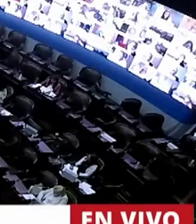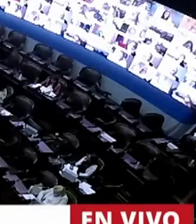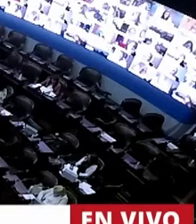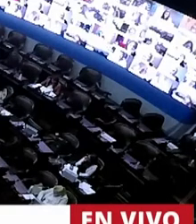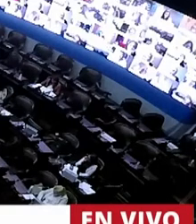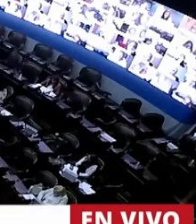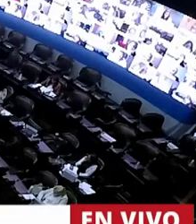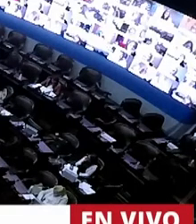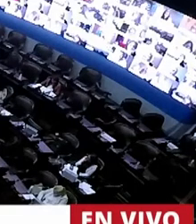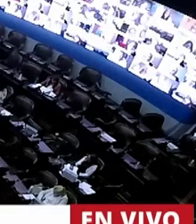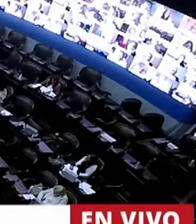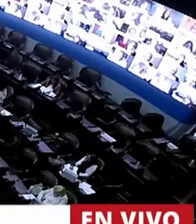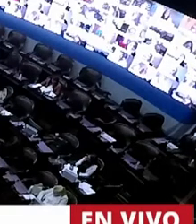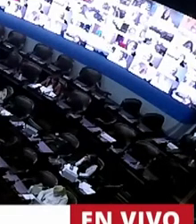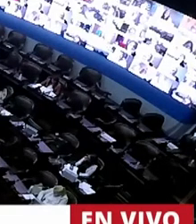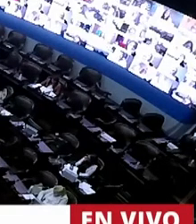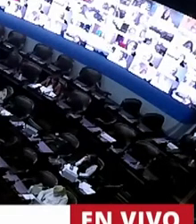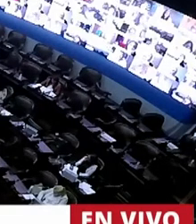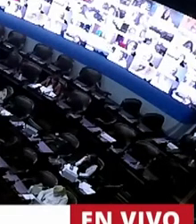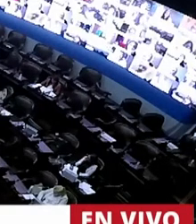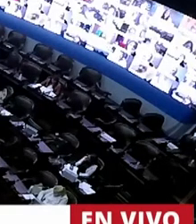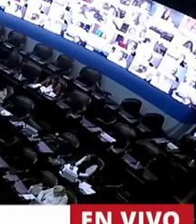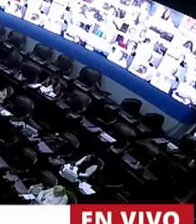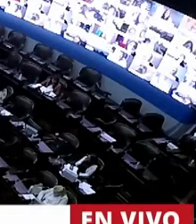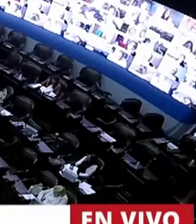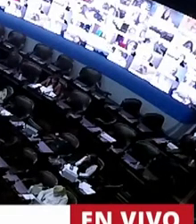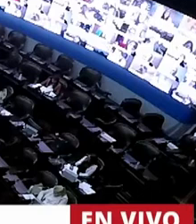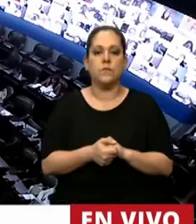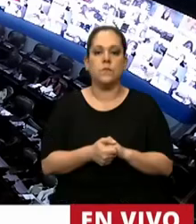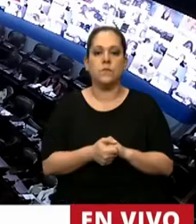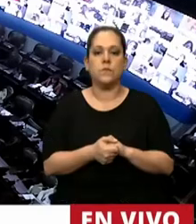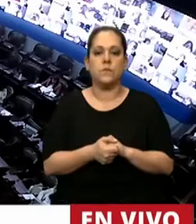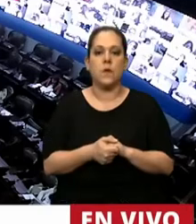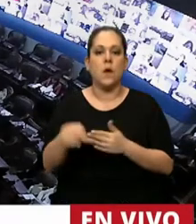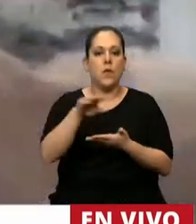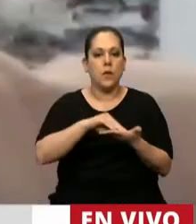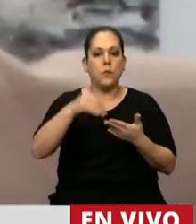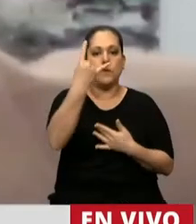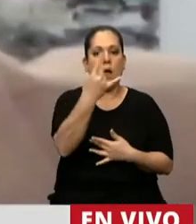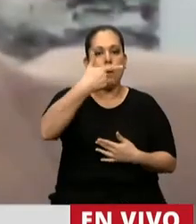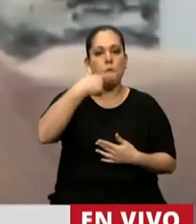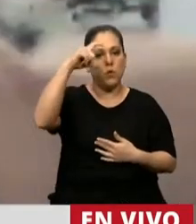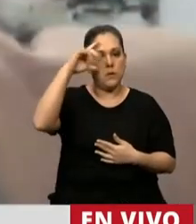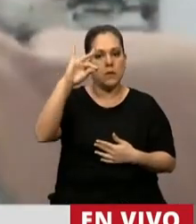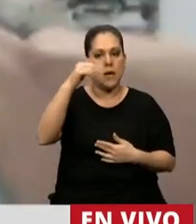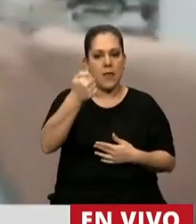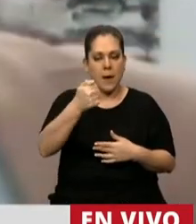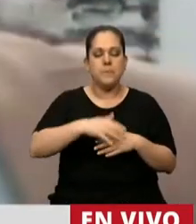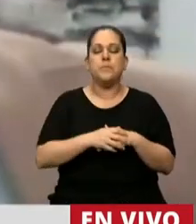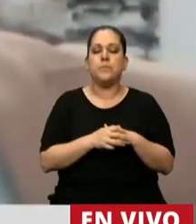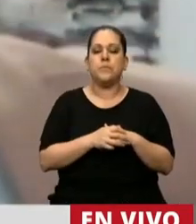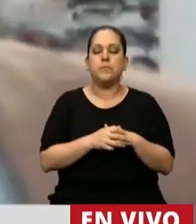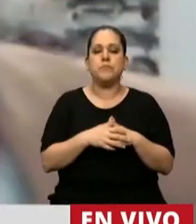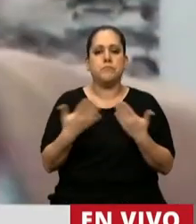Gracias, señor presidente. Es cierto que ya estamos debatiendo nuevamente esta ley porque el Senado hizo